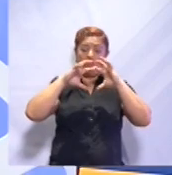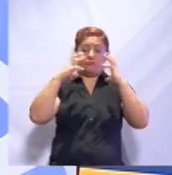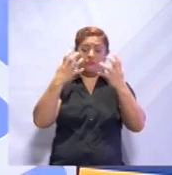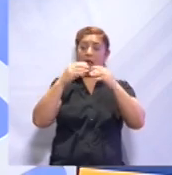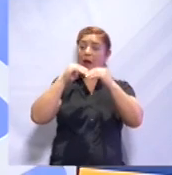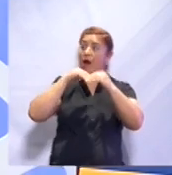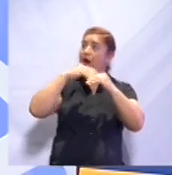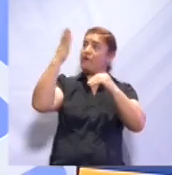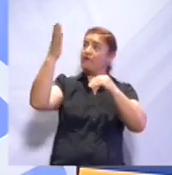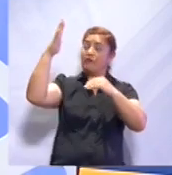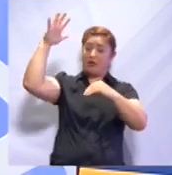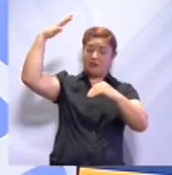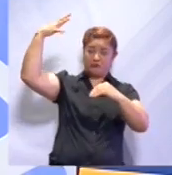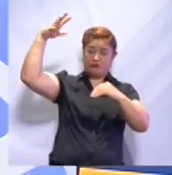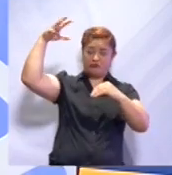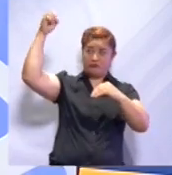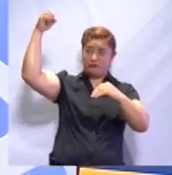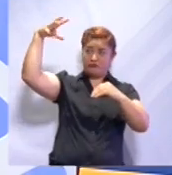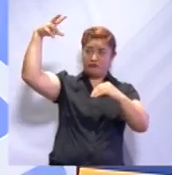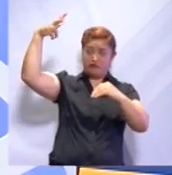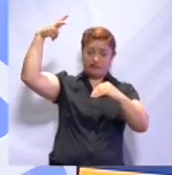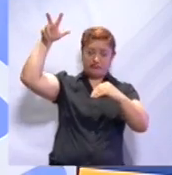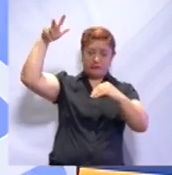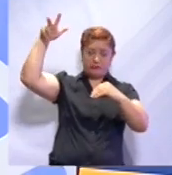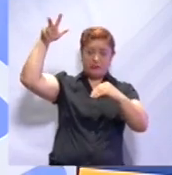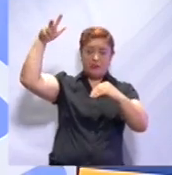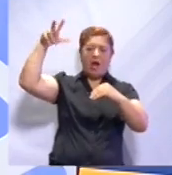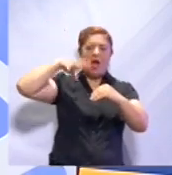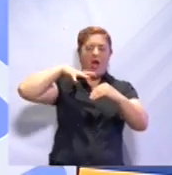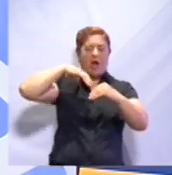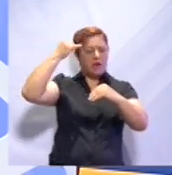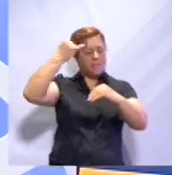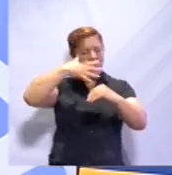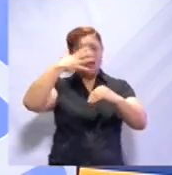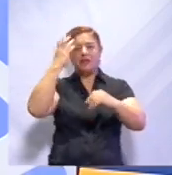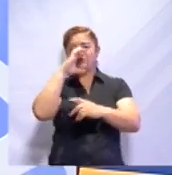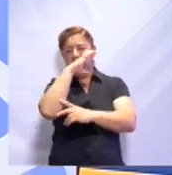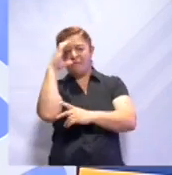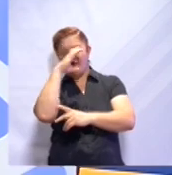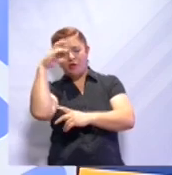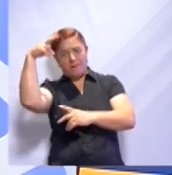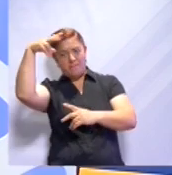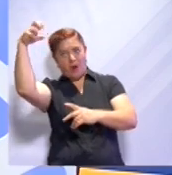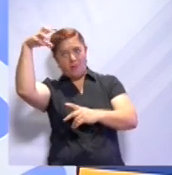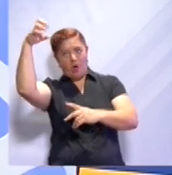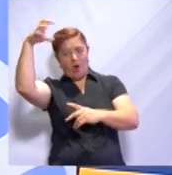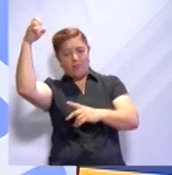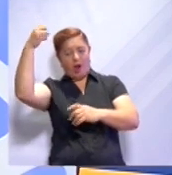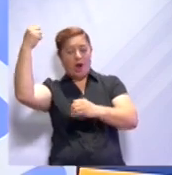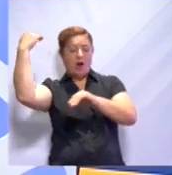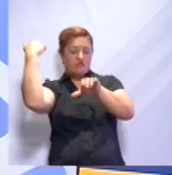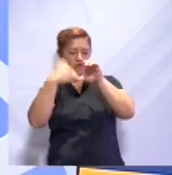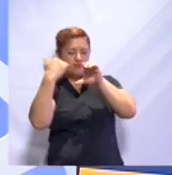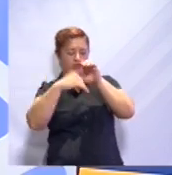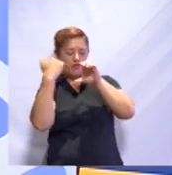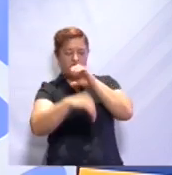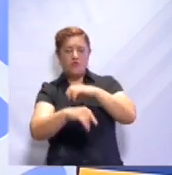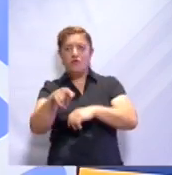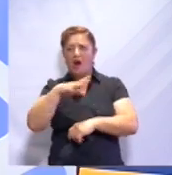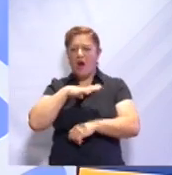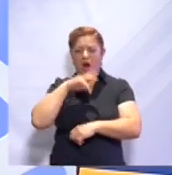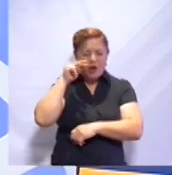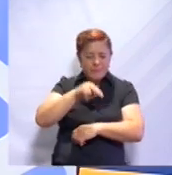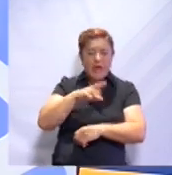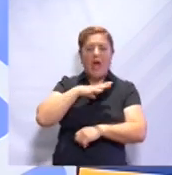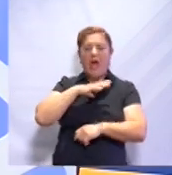Estos satélites nos regalan imágenes aéreas, con las cuales podemos ver cuál es la forma, como tú le mencionabas, de Italia una bota